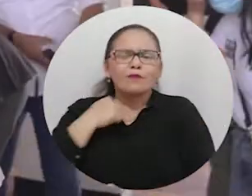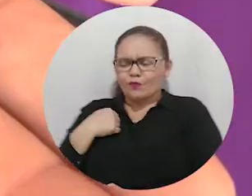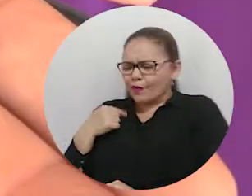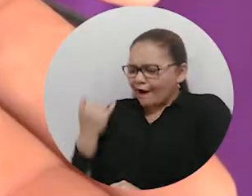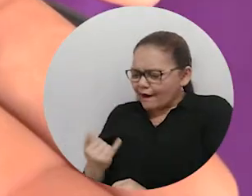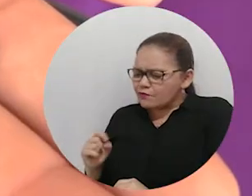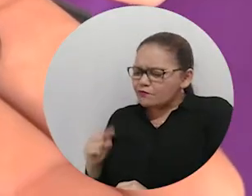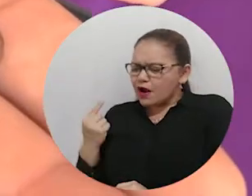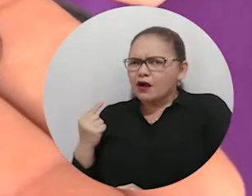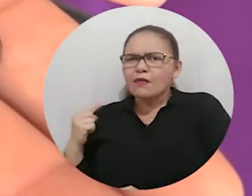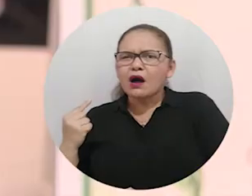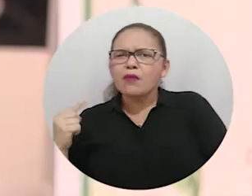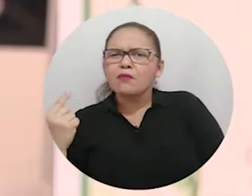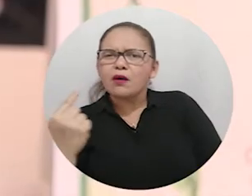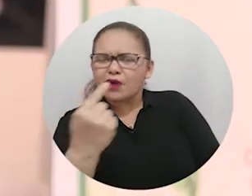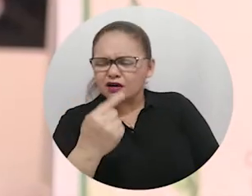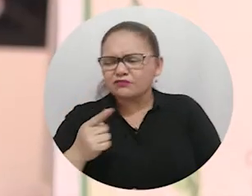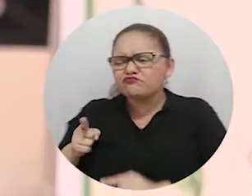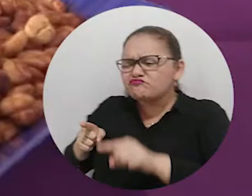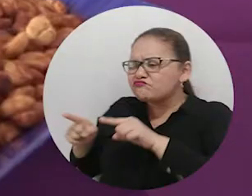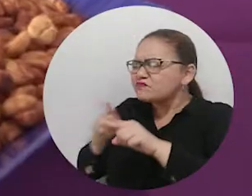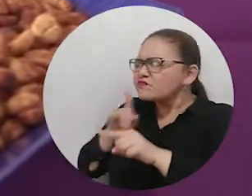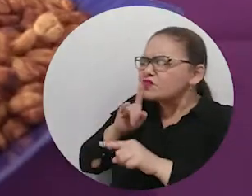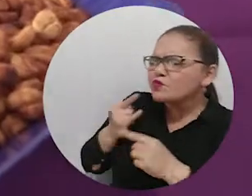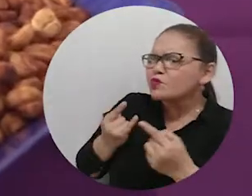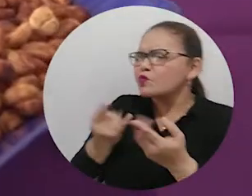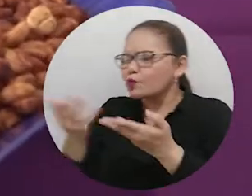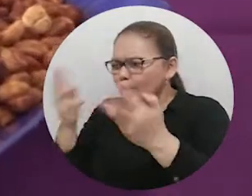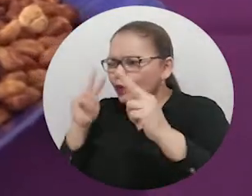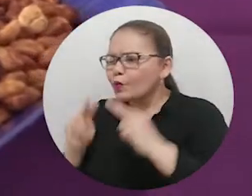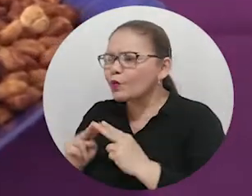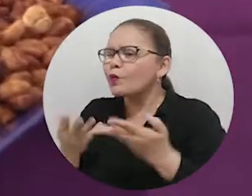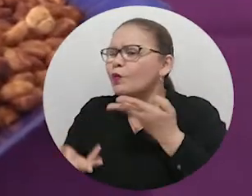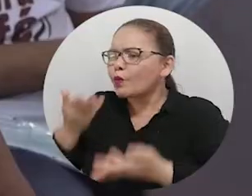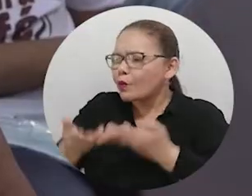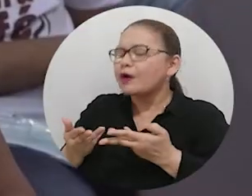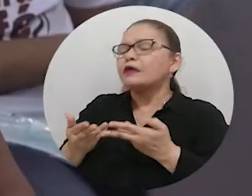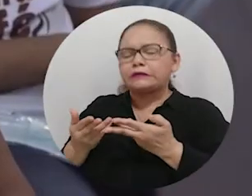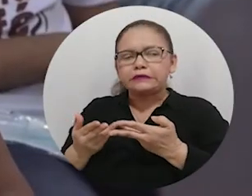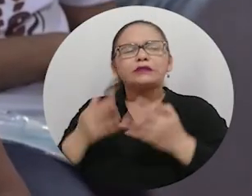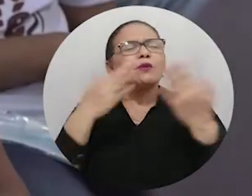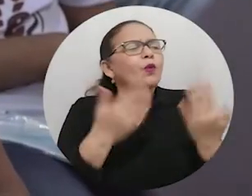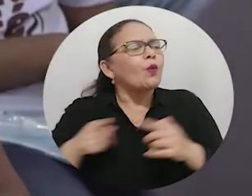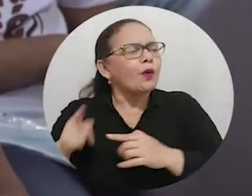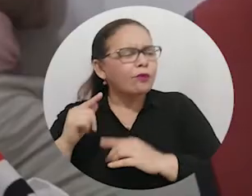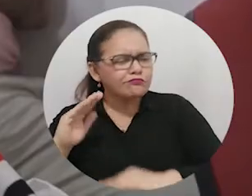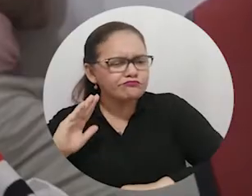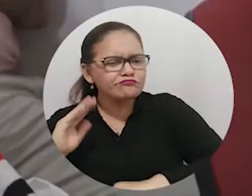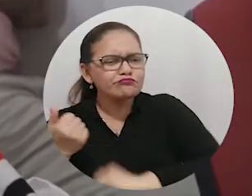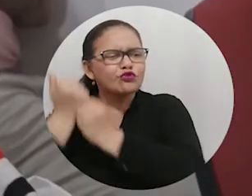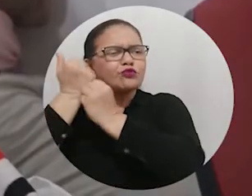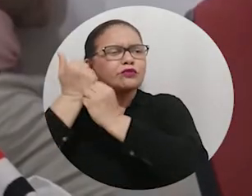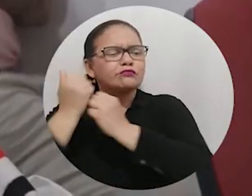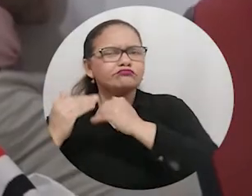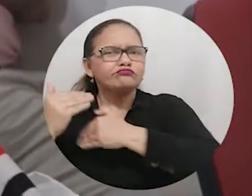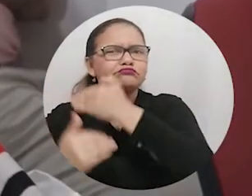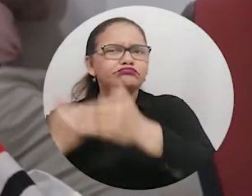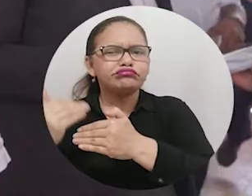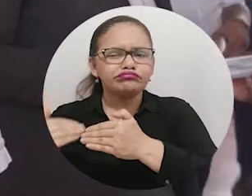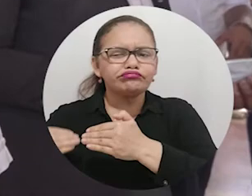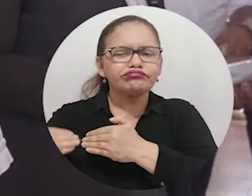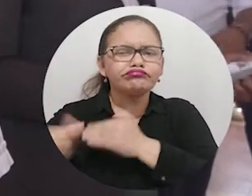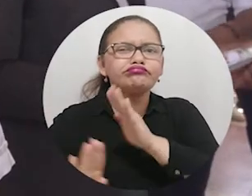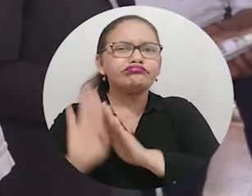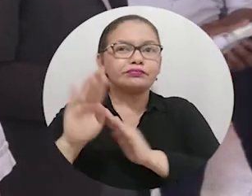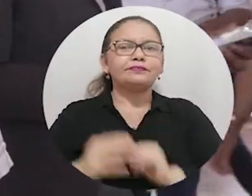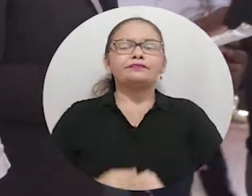en función de identificar los actores de la cadena y con base en eso generar acciones en función de fortalecer a